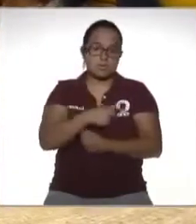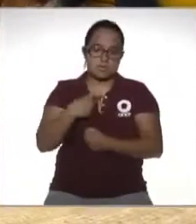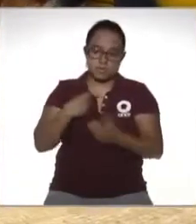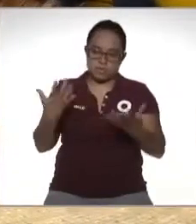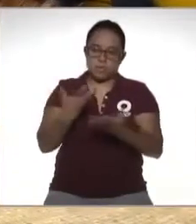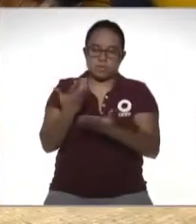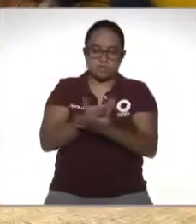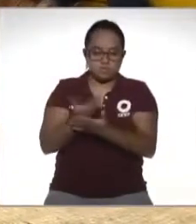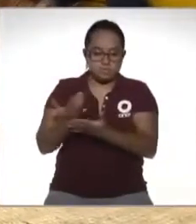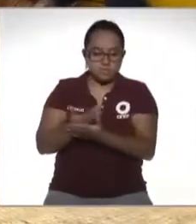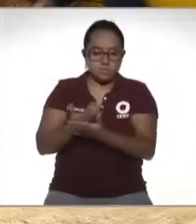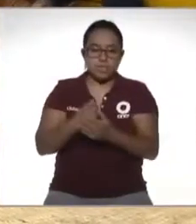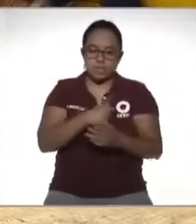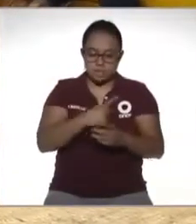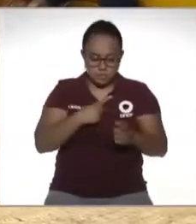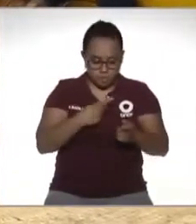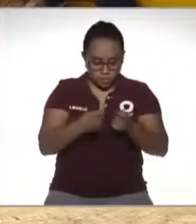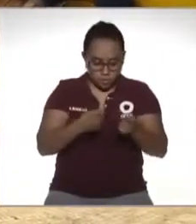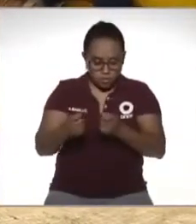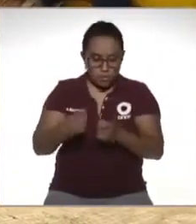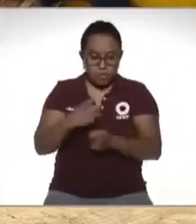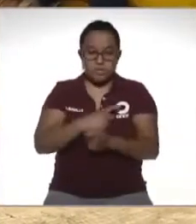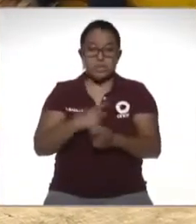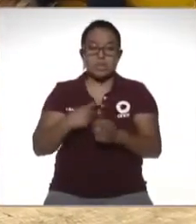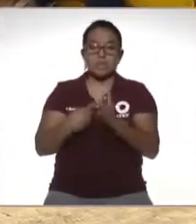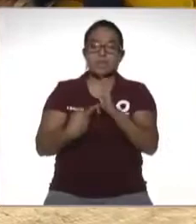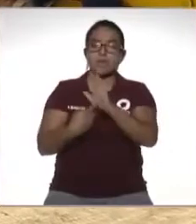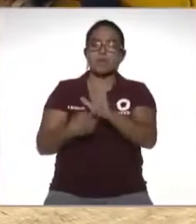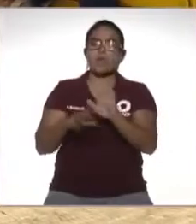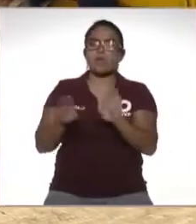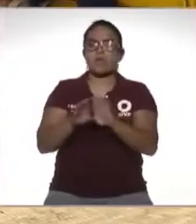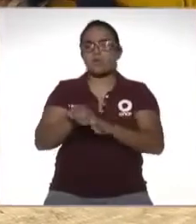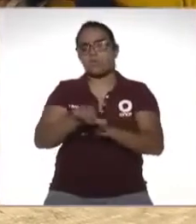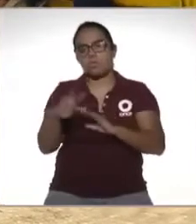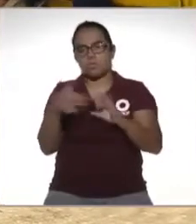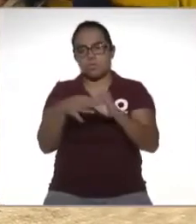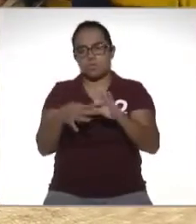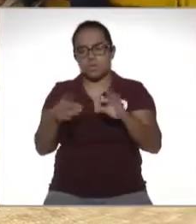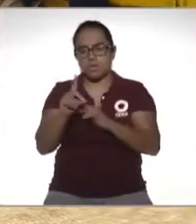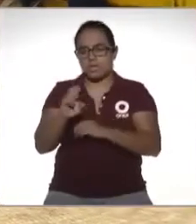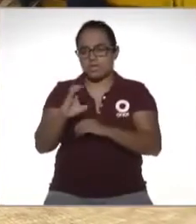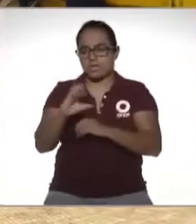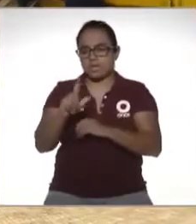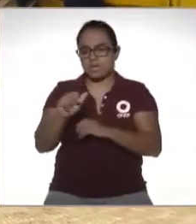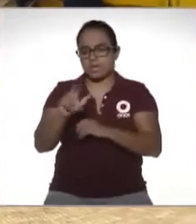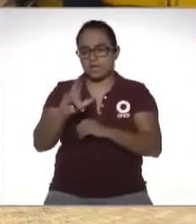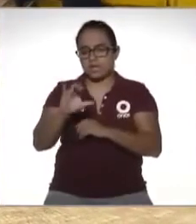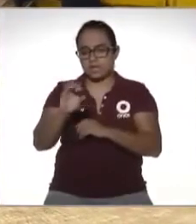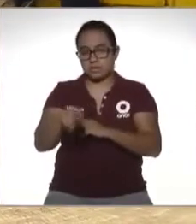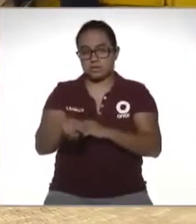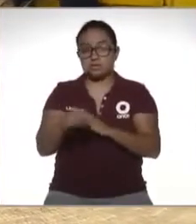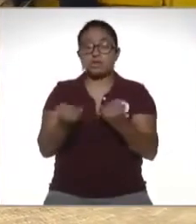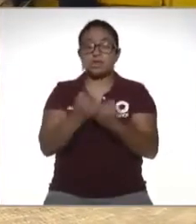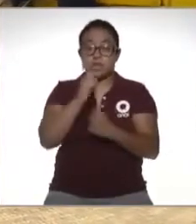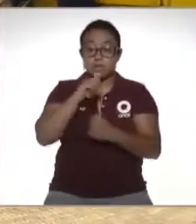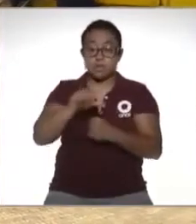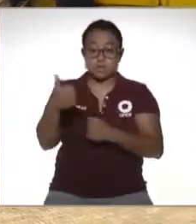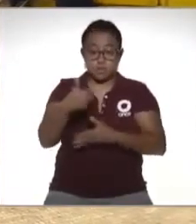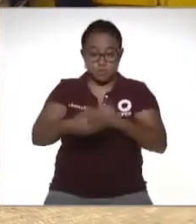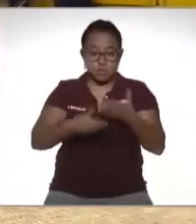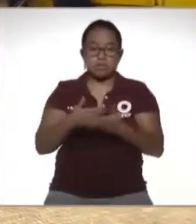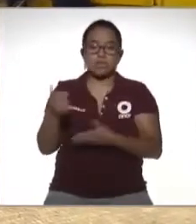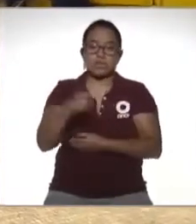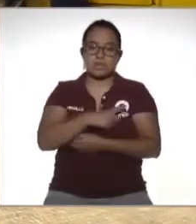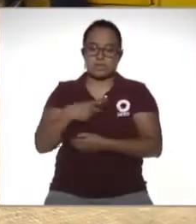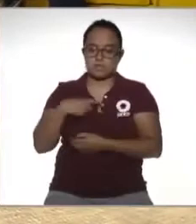de llevarla llevar controles presentar algunas otras declaraciones informativas en su caso y en algunos servicios pues también allí va